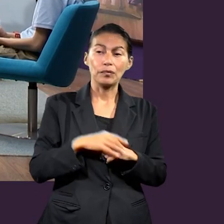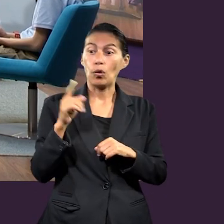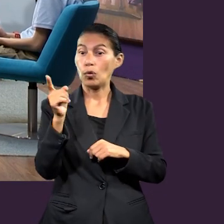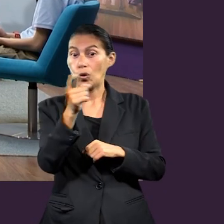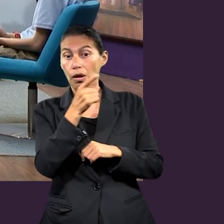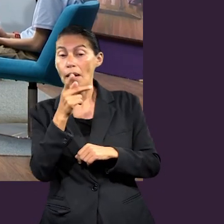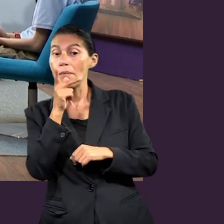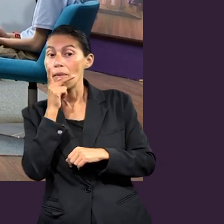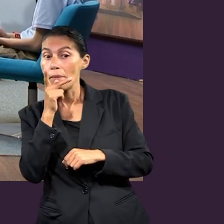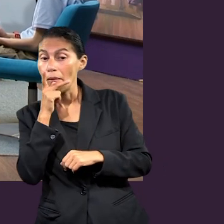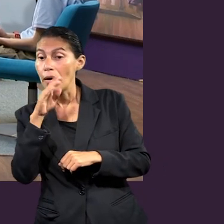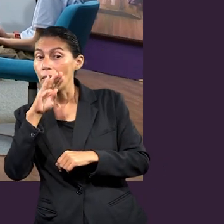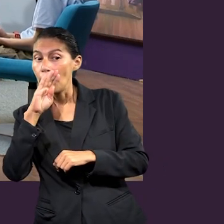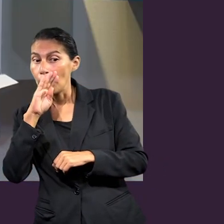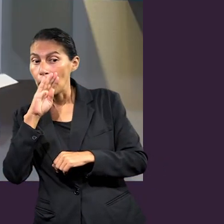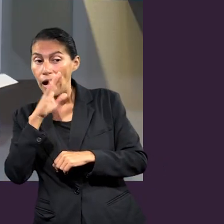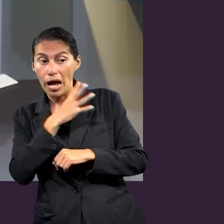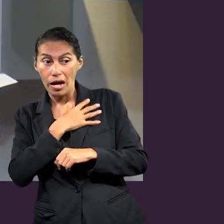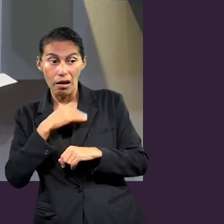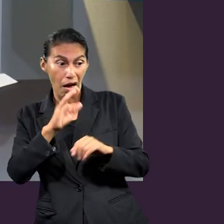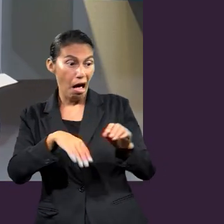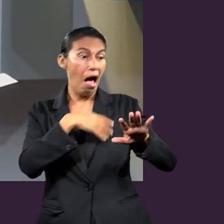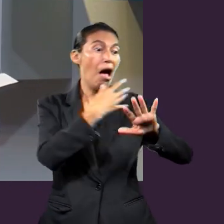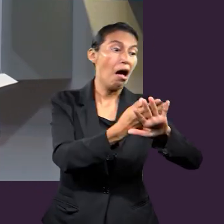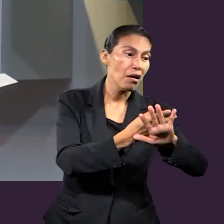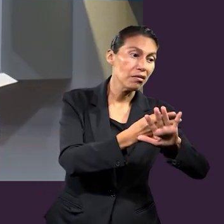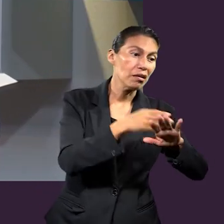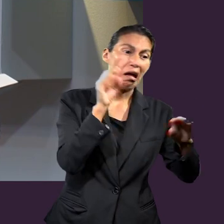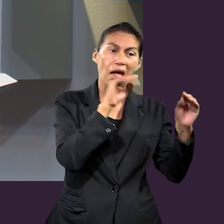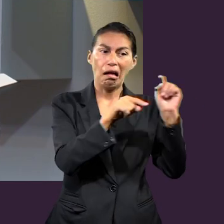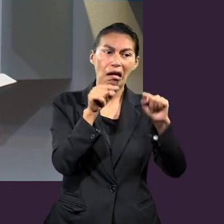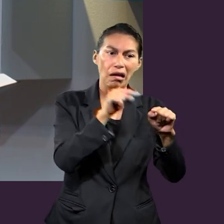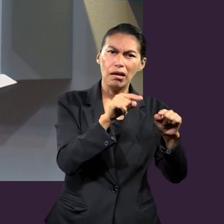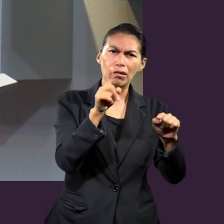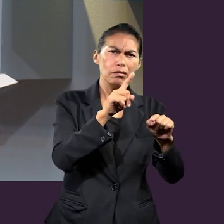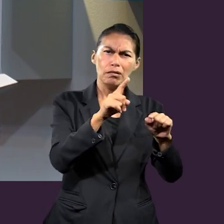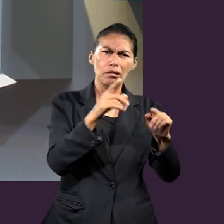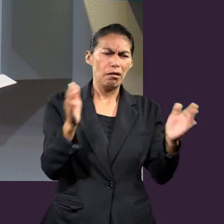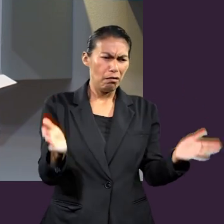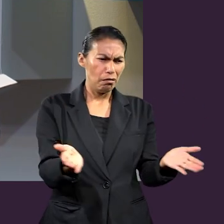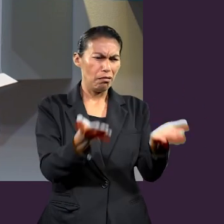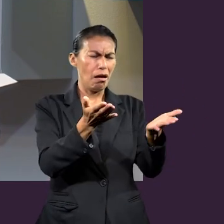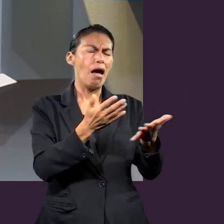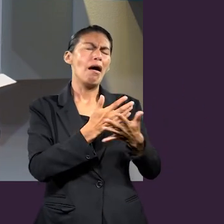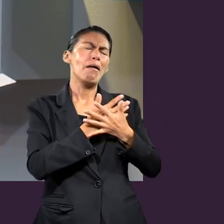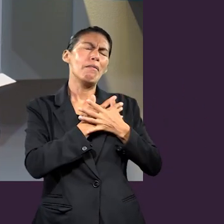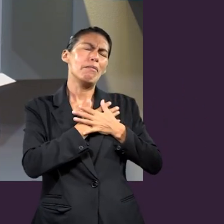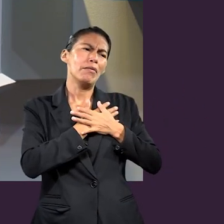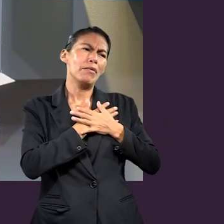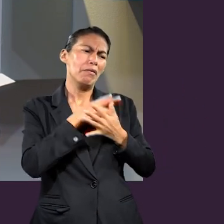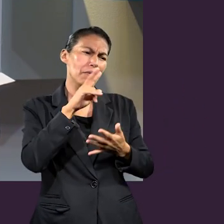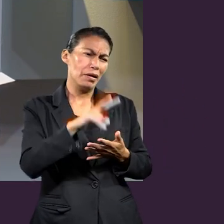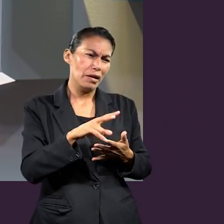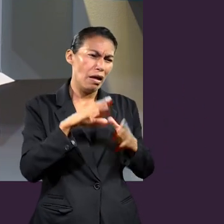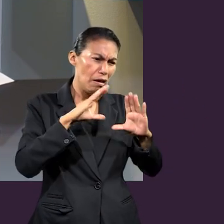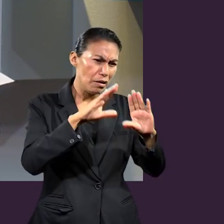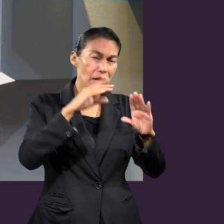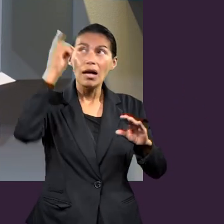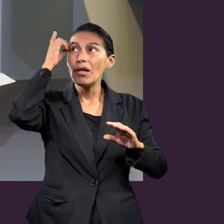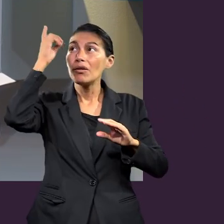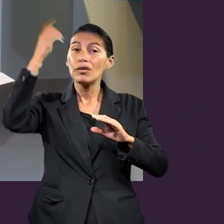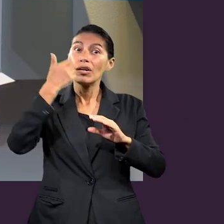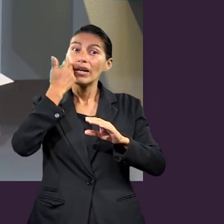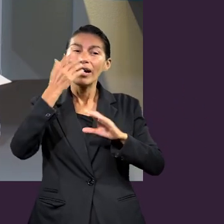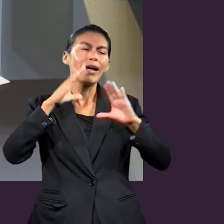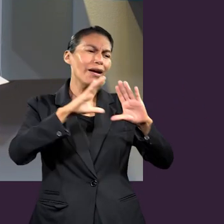Y vosotros, padres, no provoquéis a ir a vuestros hijos, sino criarlos en disciplina y amonestación